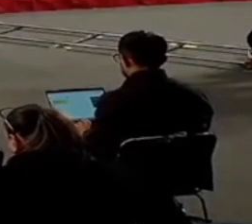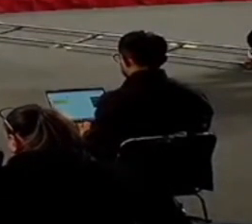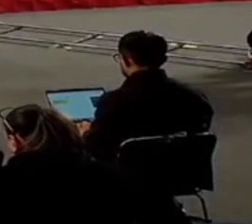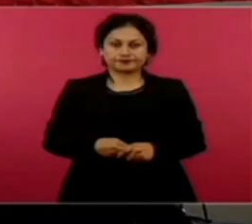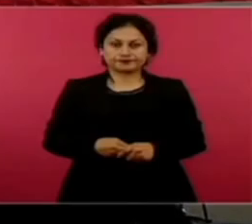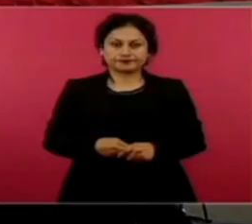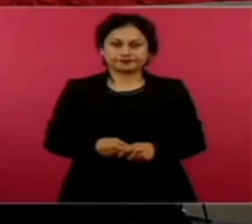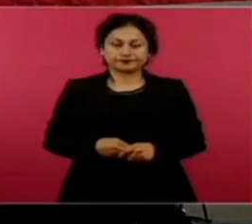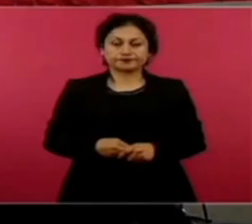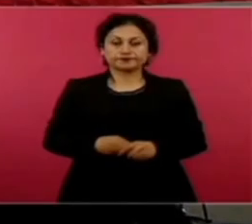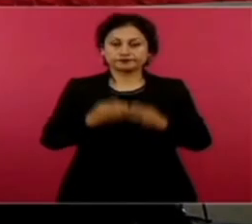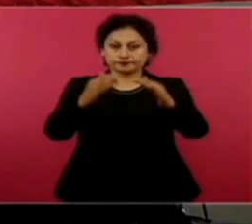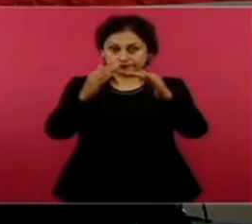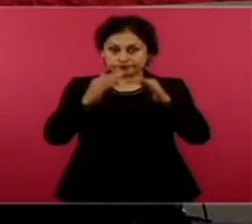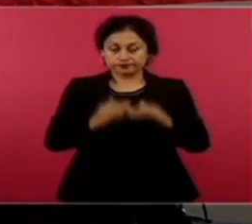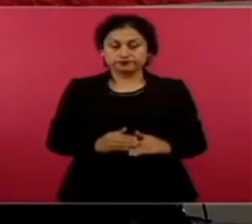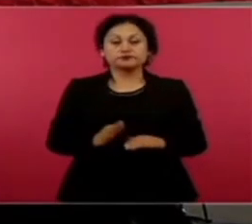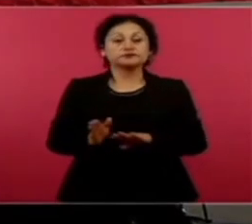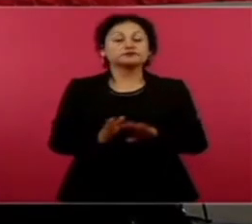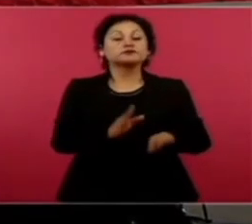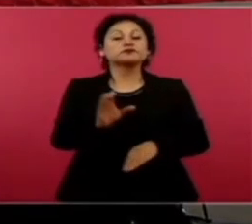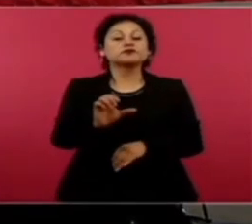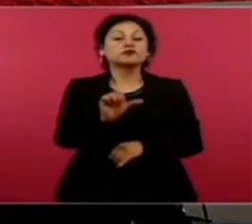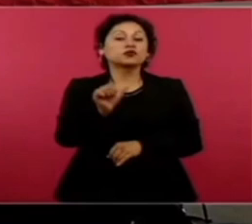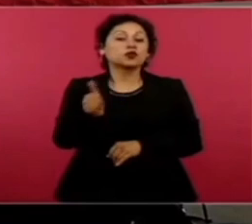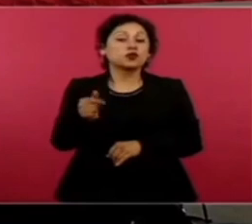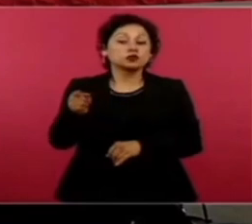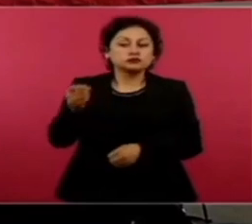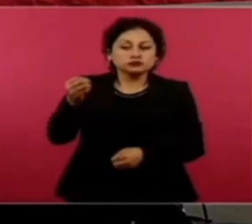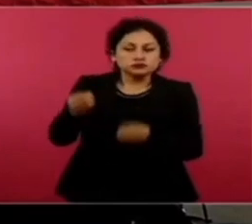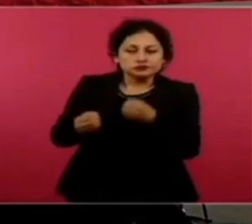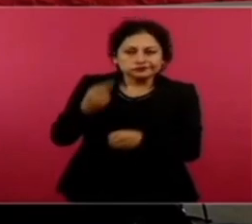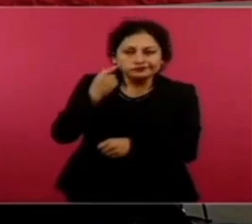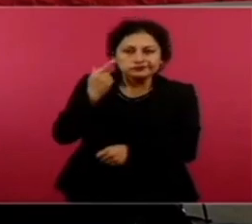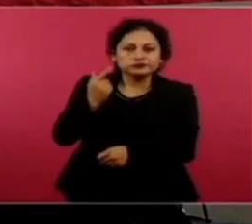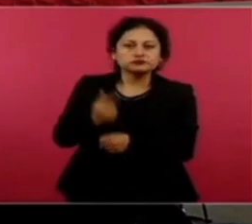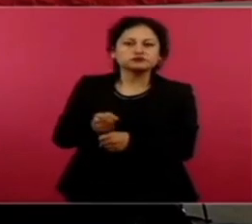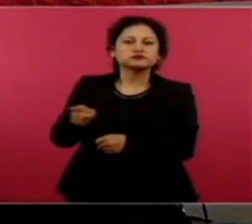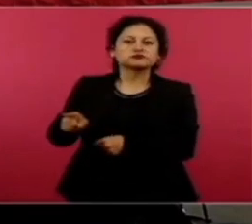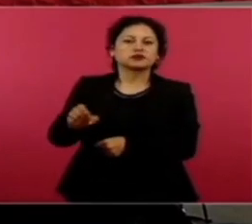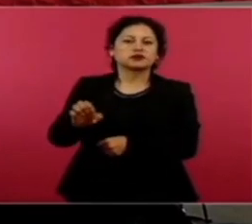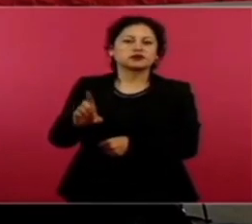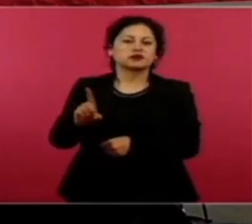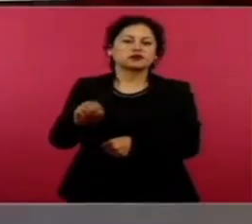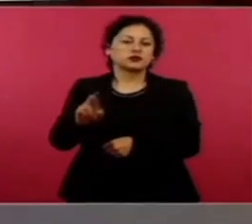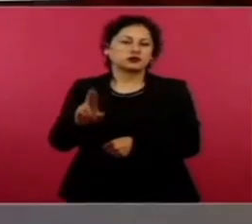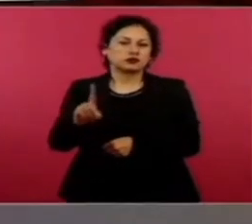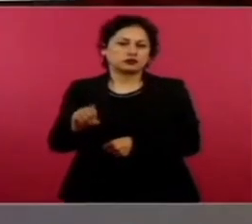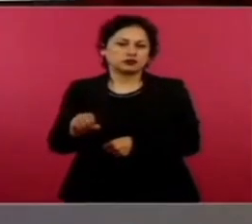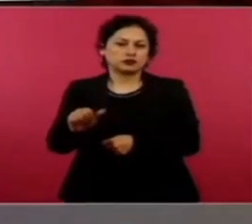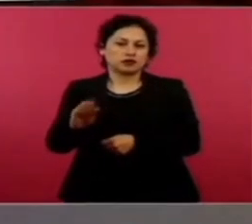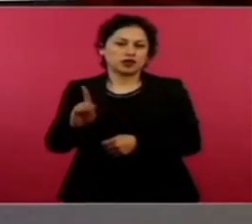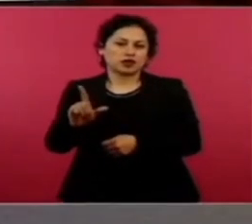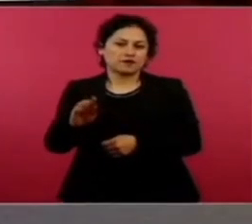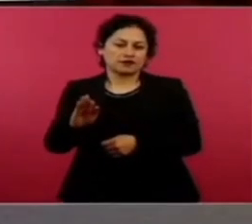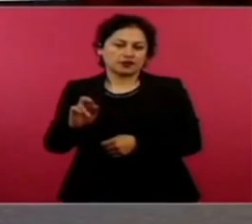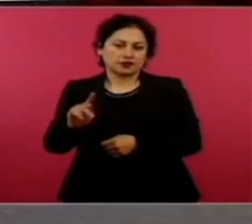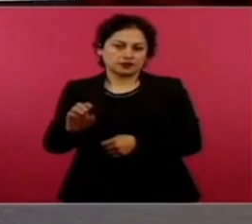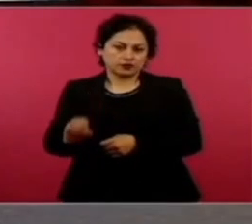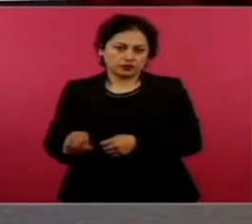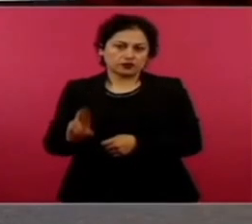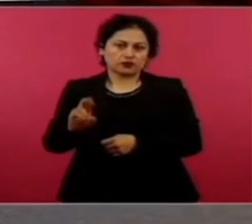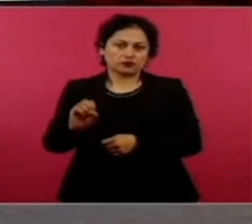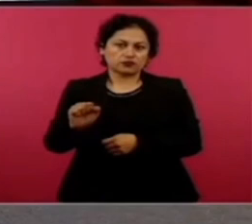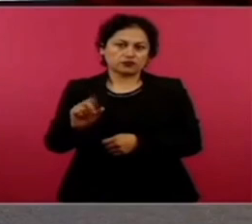Osorio Rosado, declaró ilegal la detención y ordenó la inmediata libertad de las personas detenidas por los siguientes